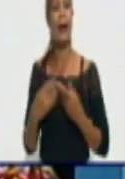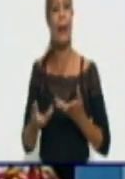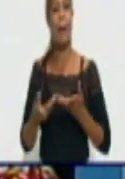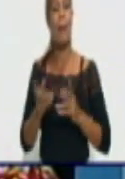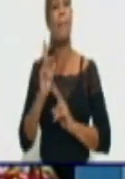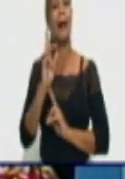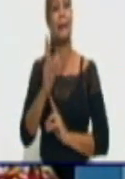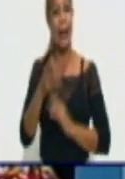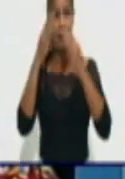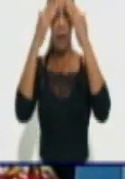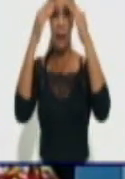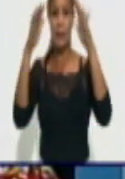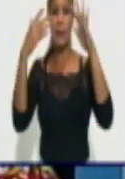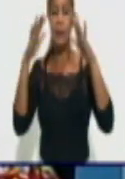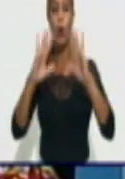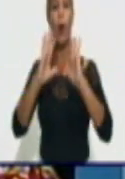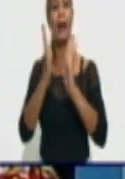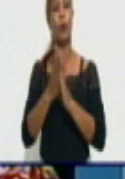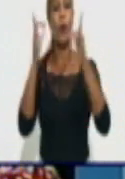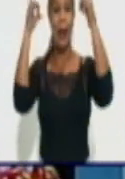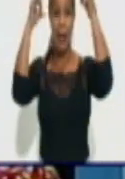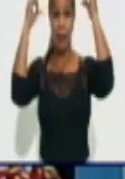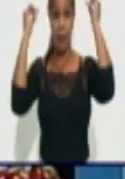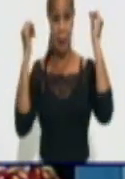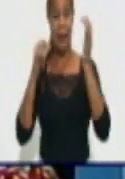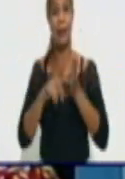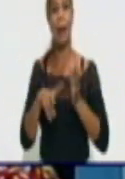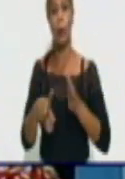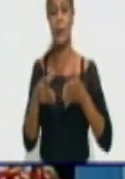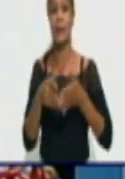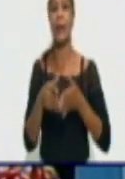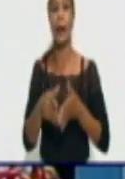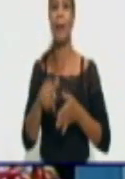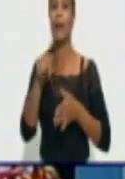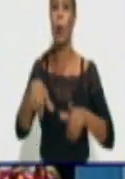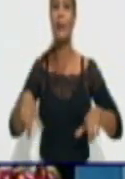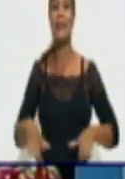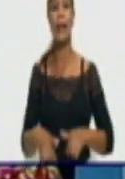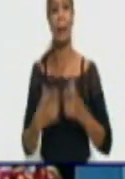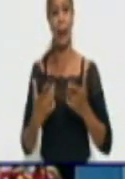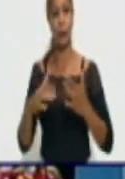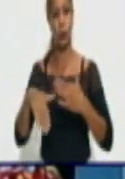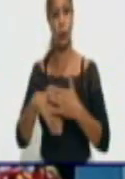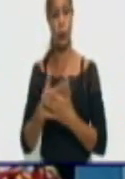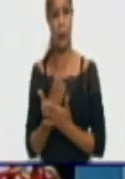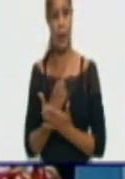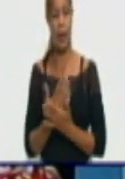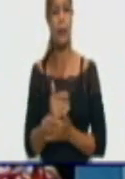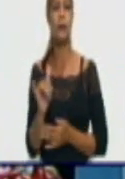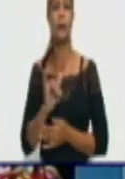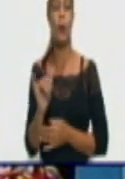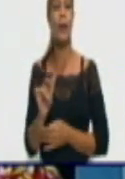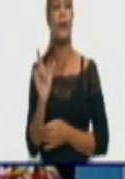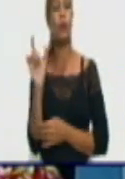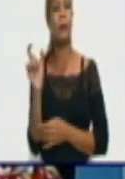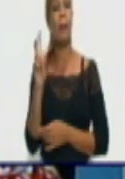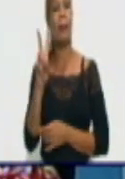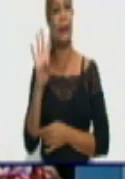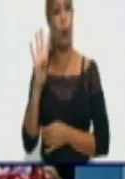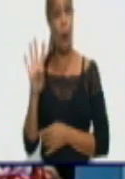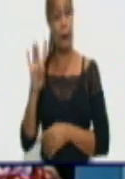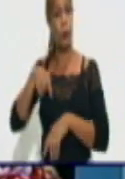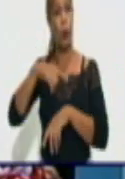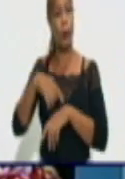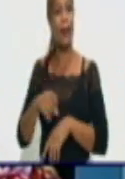especial a todas las enfermeras y enfermeros de la provincia que hoy están celebrando su día. Bien, en las últimas 24 horas de las